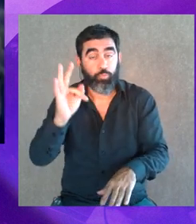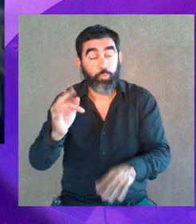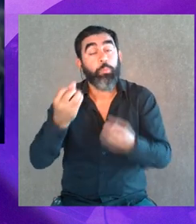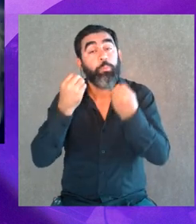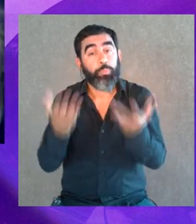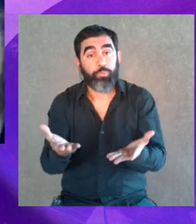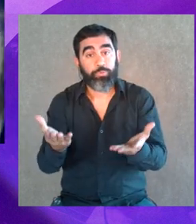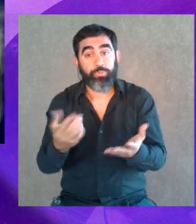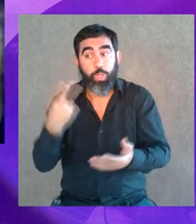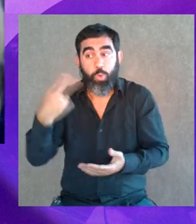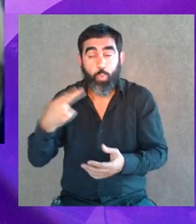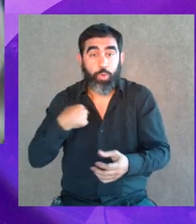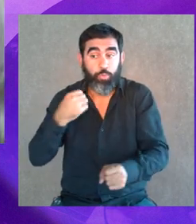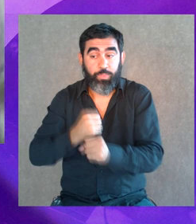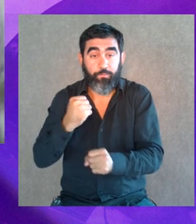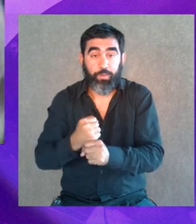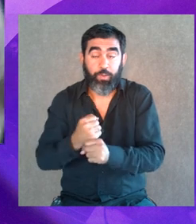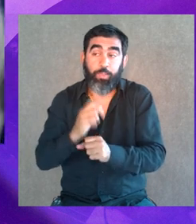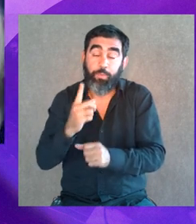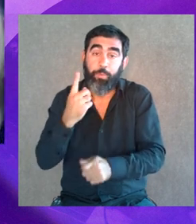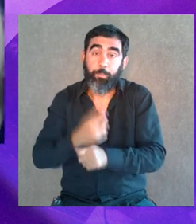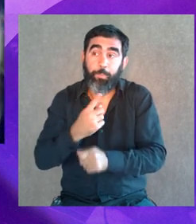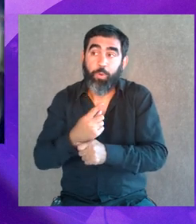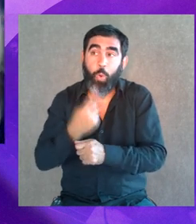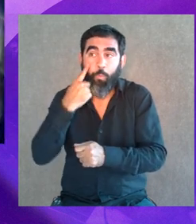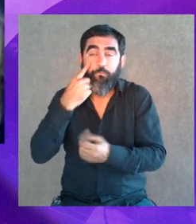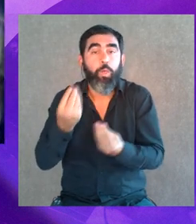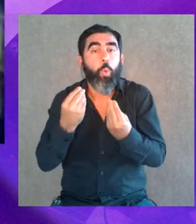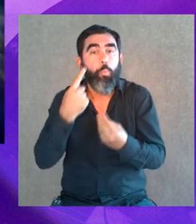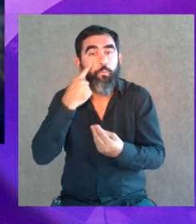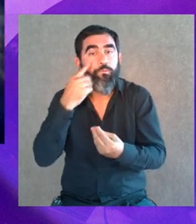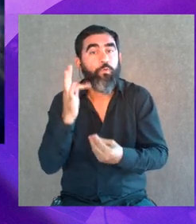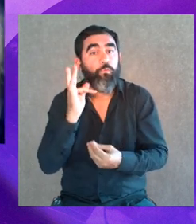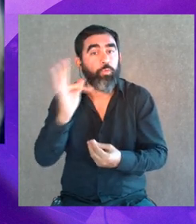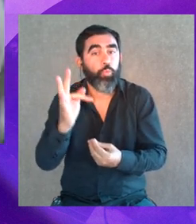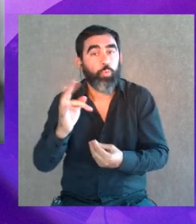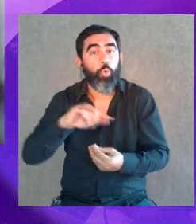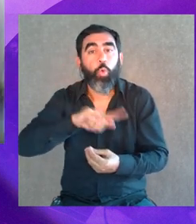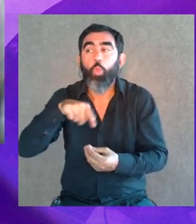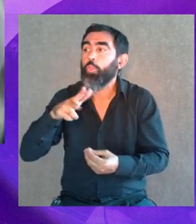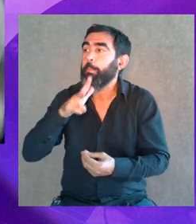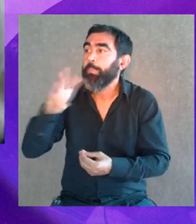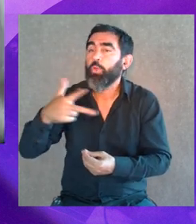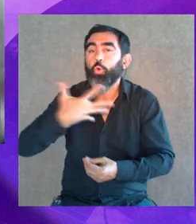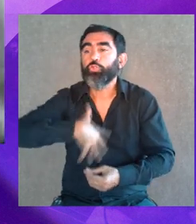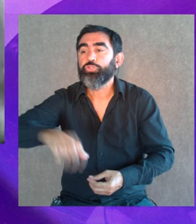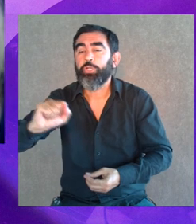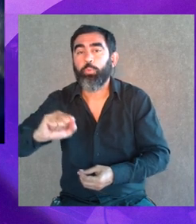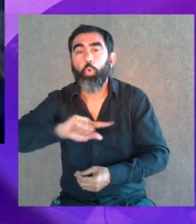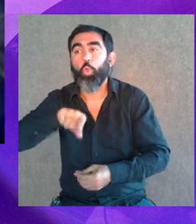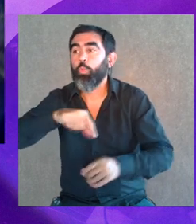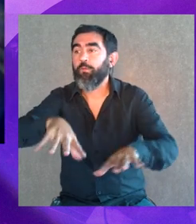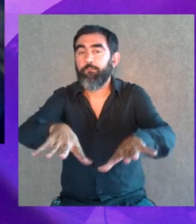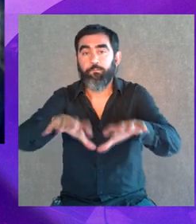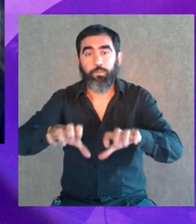porque probablemente, si nunca trabajaste, tengas que, primero, ver de qué vas a vivir, a dónde vas a llevar a tus hijos, a dónde te